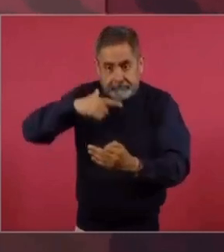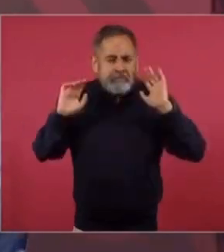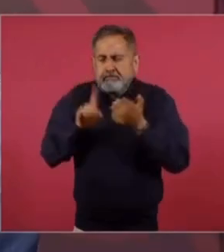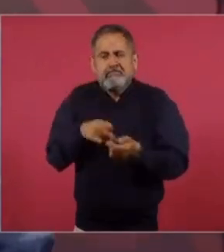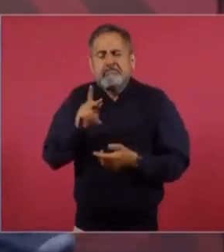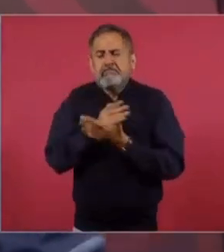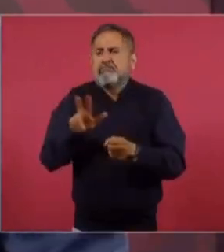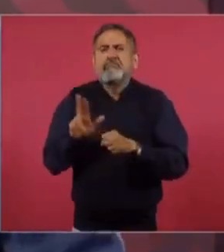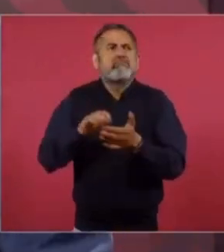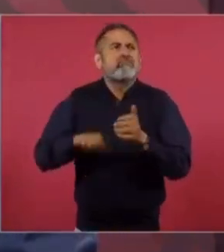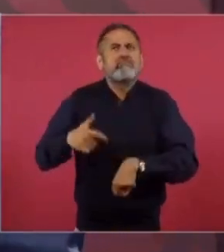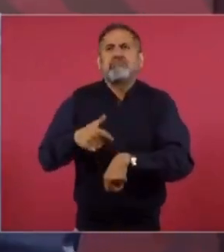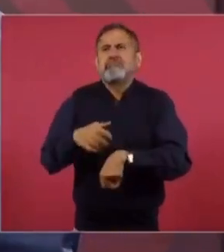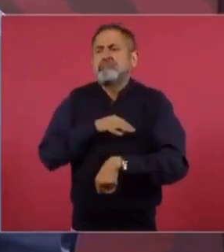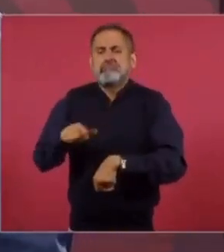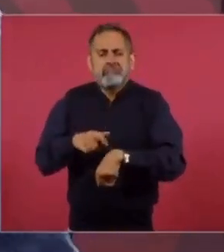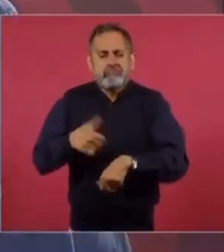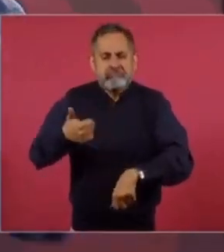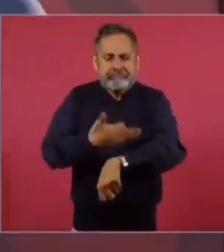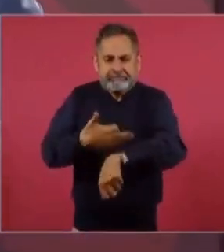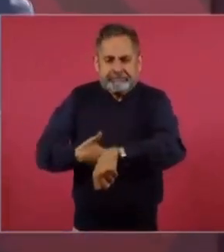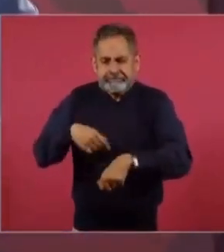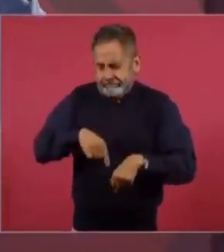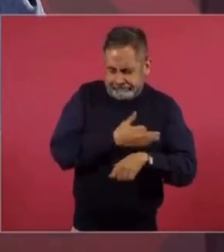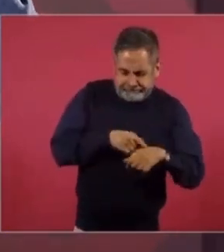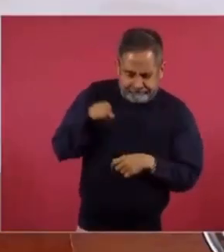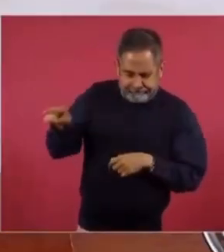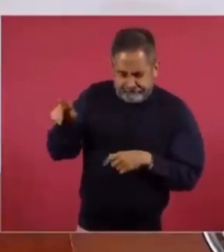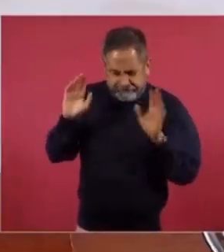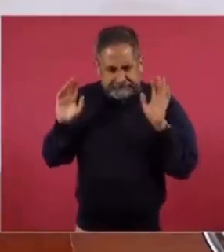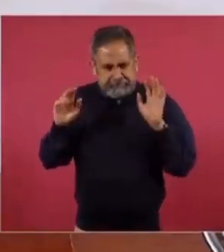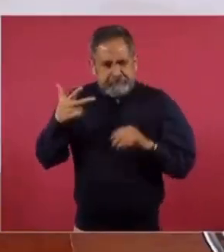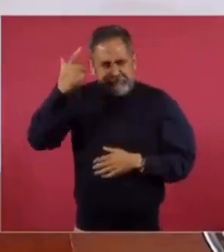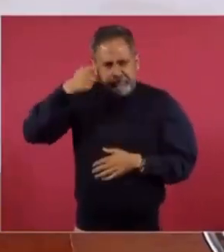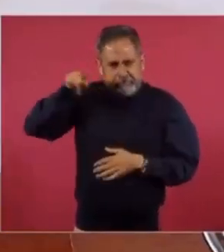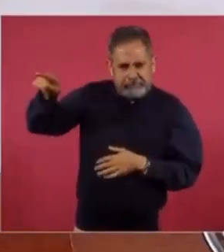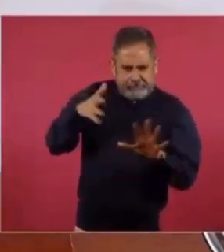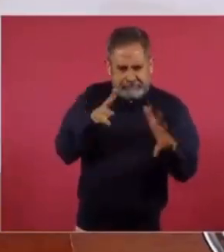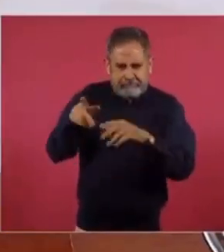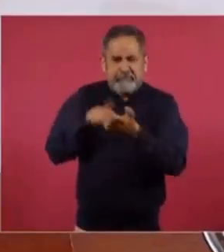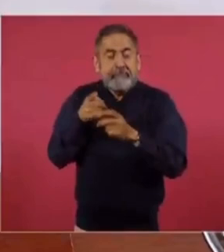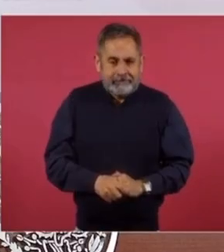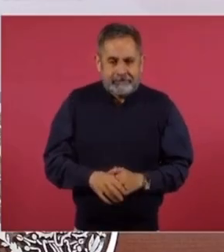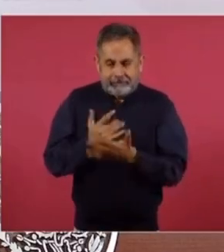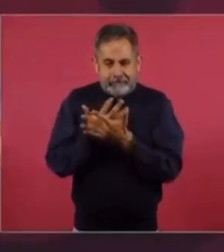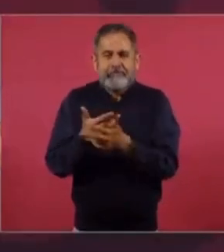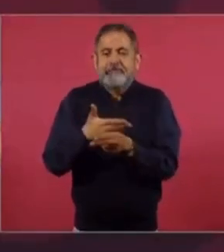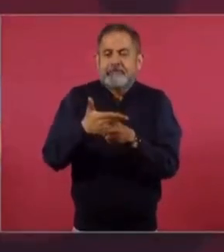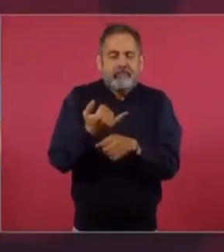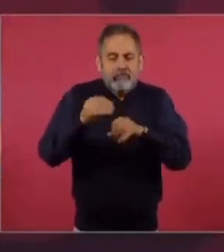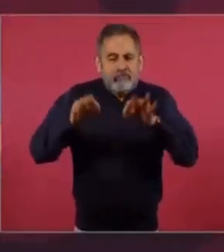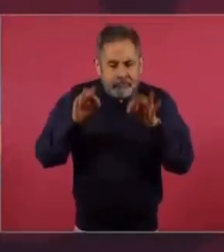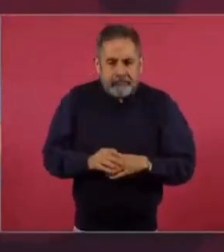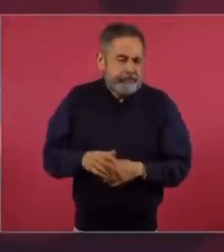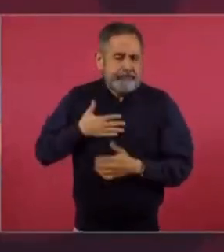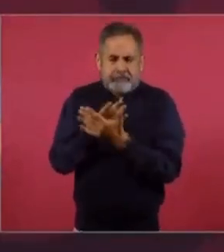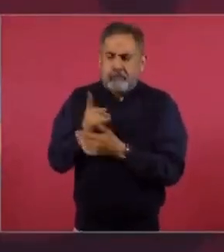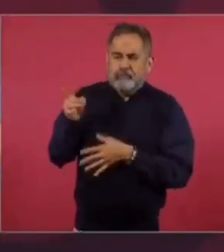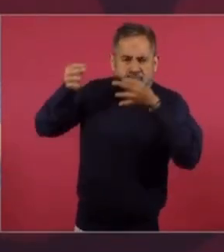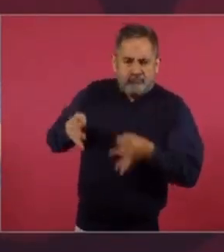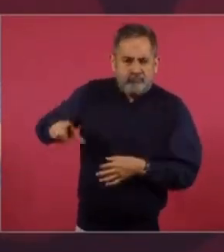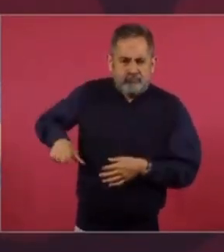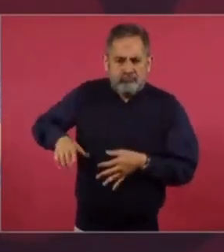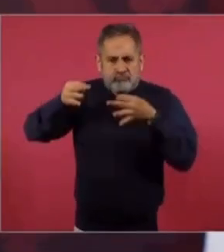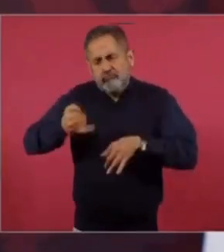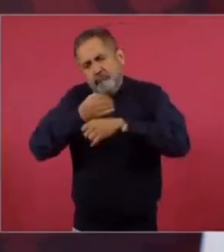noche, como a las seis de la tarde de aquí, ocho de la noche de allá. Ahí empezó la información. Nosotros vamos a esperar el resultado,